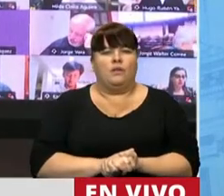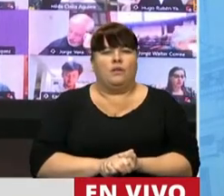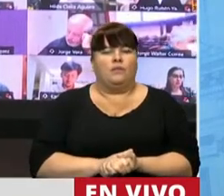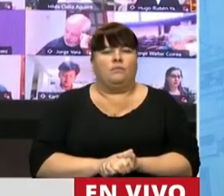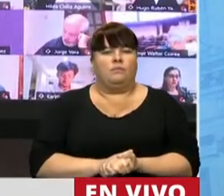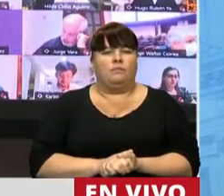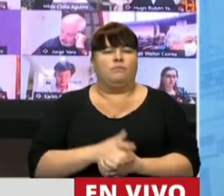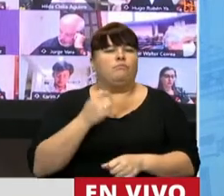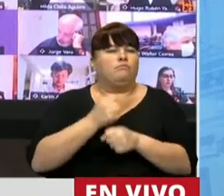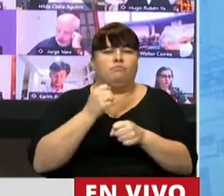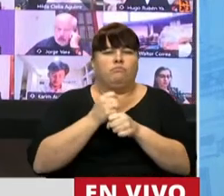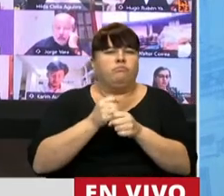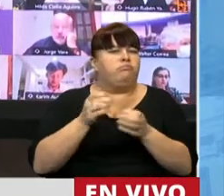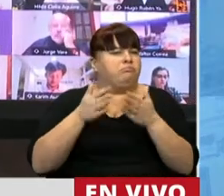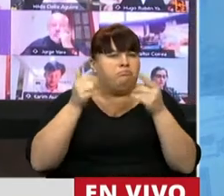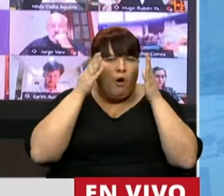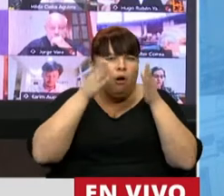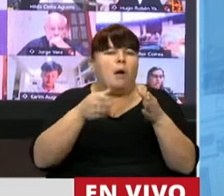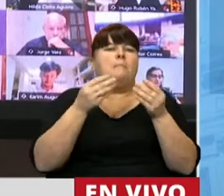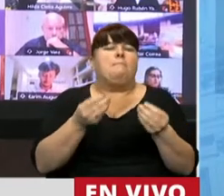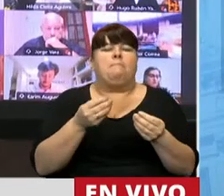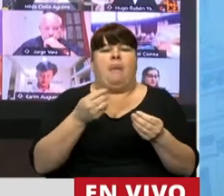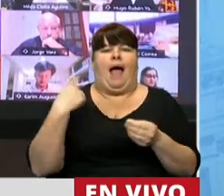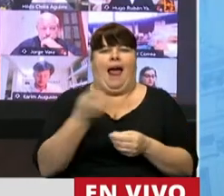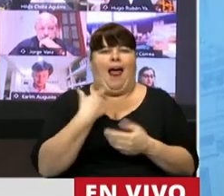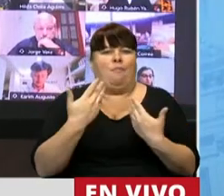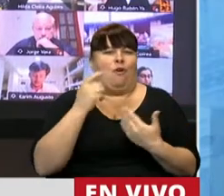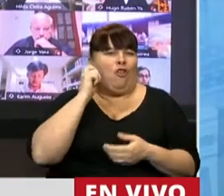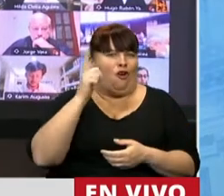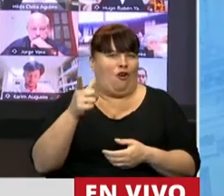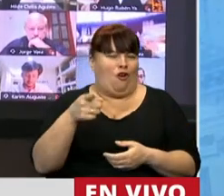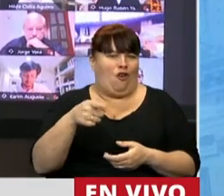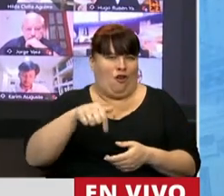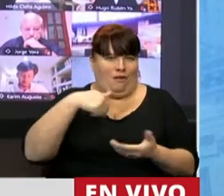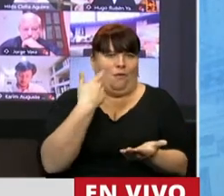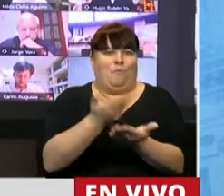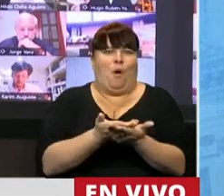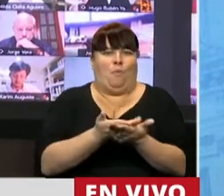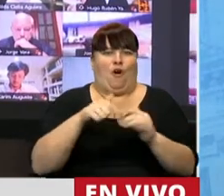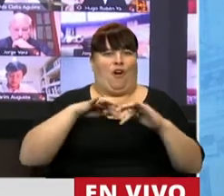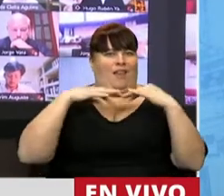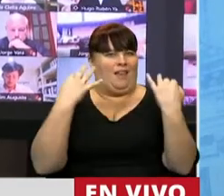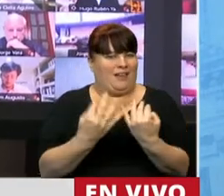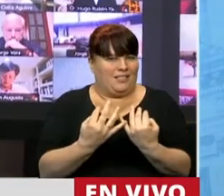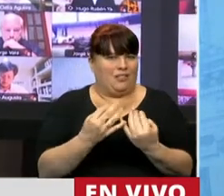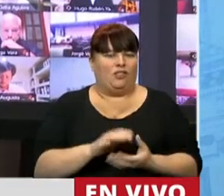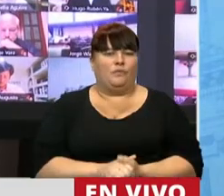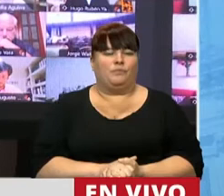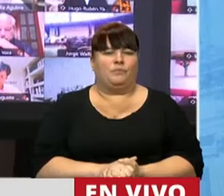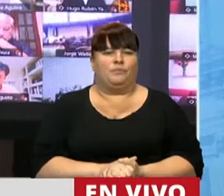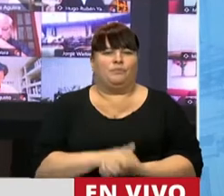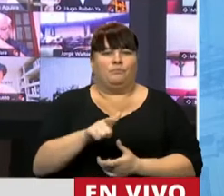trabajaron en forma transversal para que pudiéramos tener hoy en el recinto este